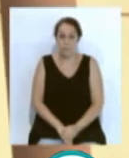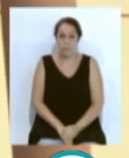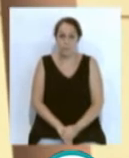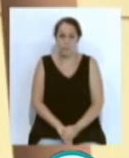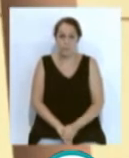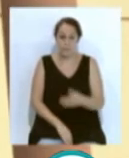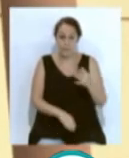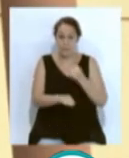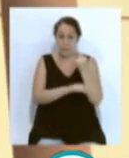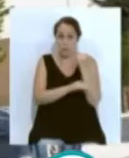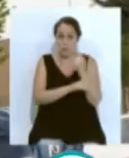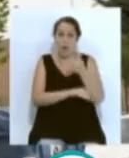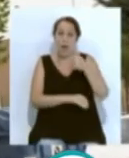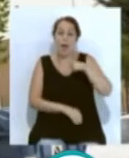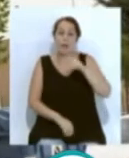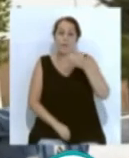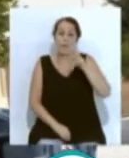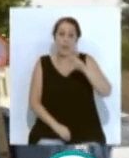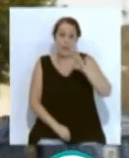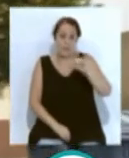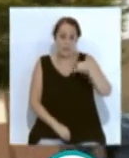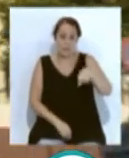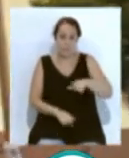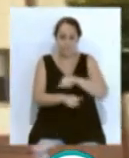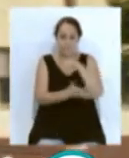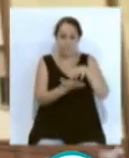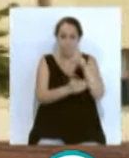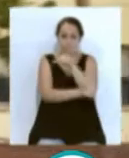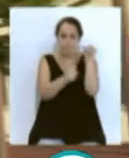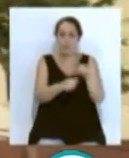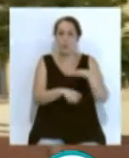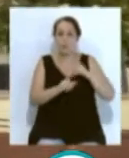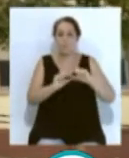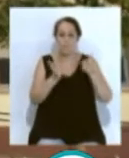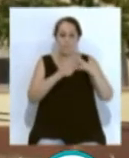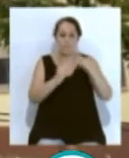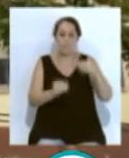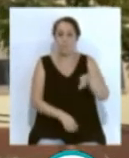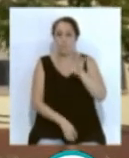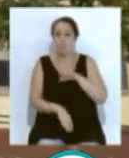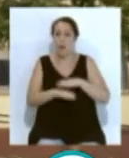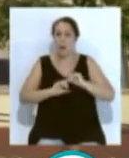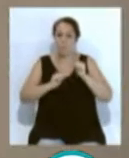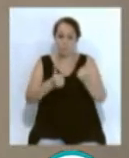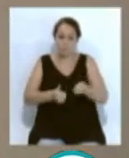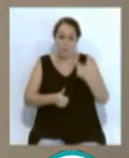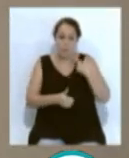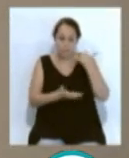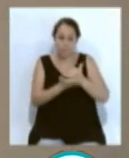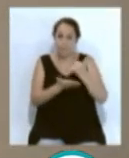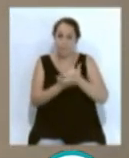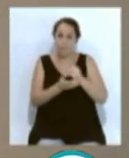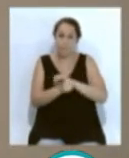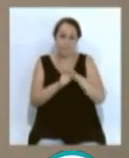El Instituto Rafael Alberti ha sido el centro de referencia seleccionado por la Junta de Andalucía para comenzar con la realización de las